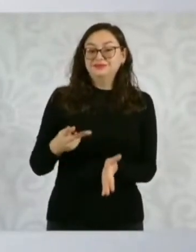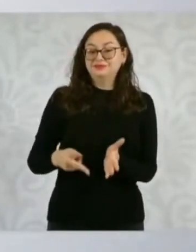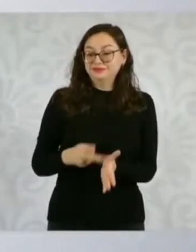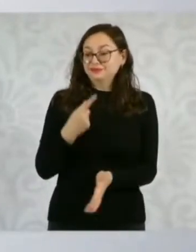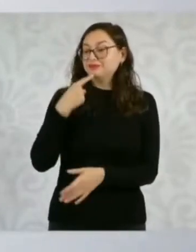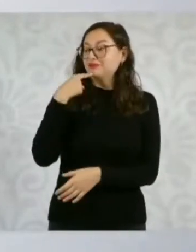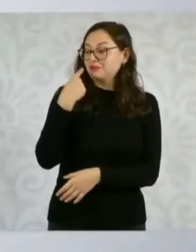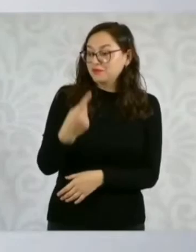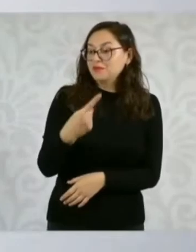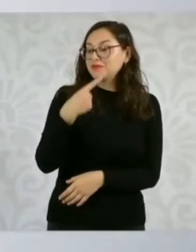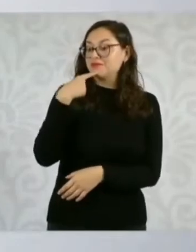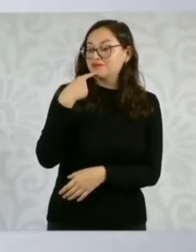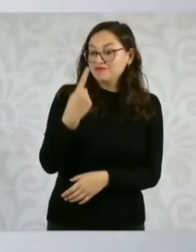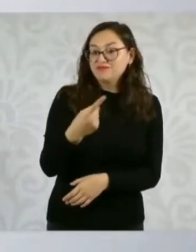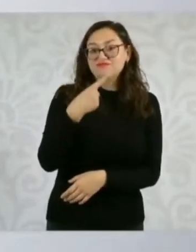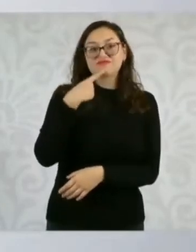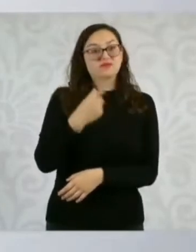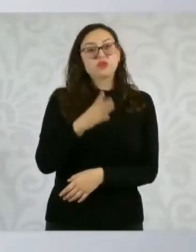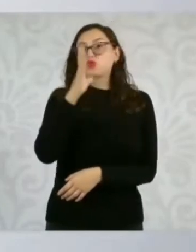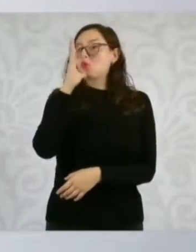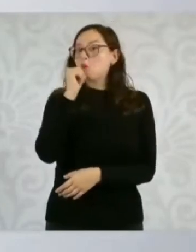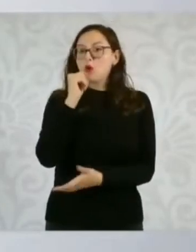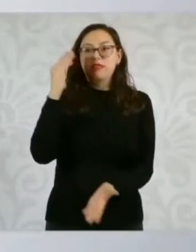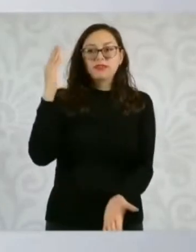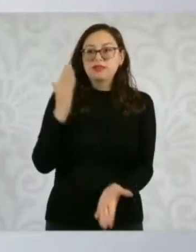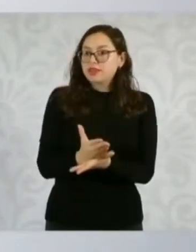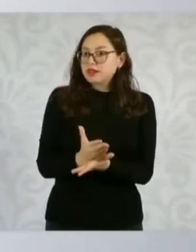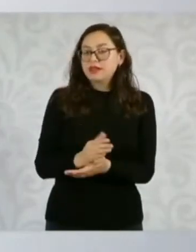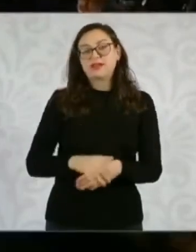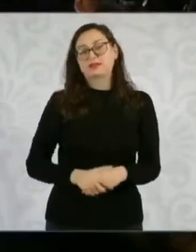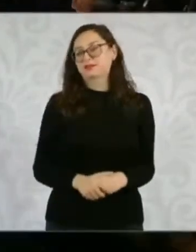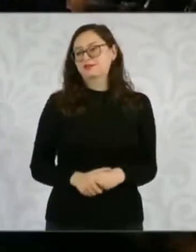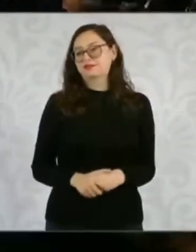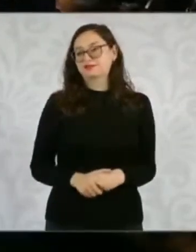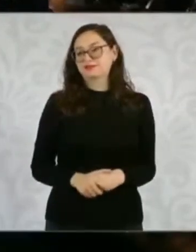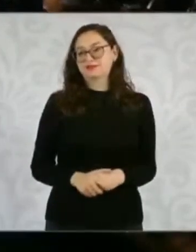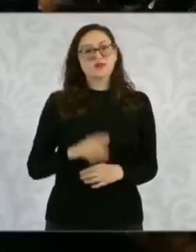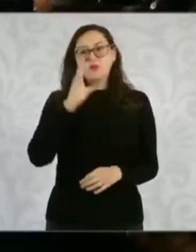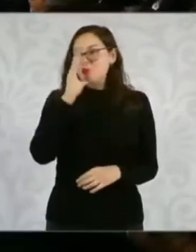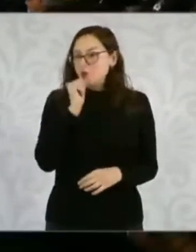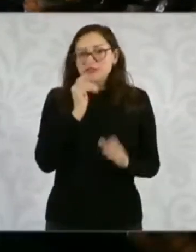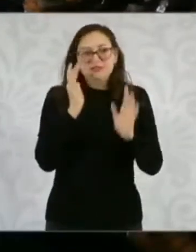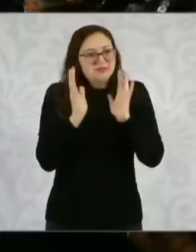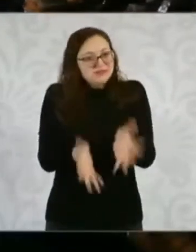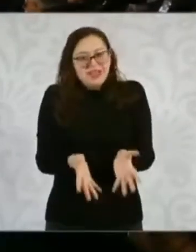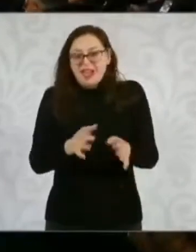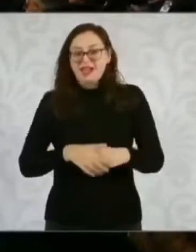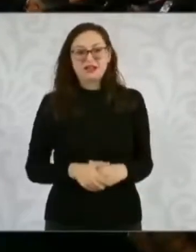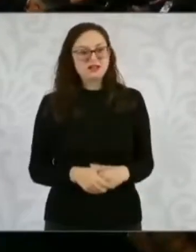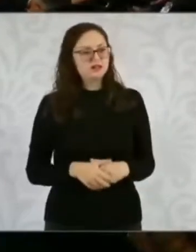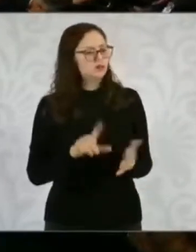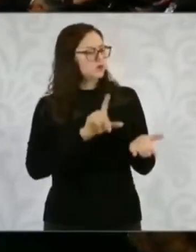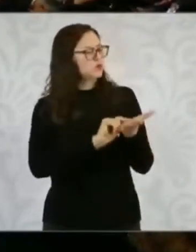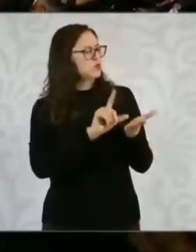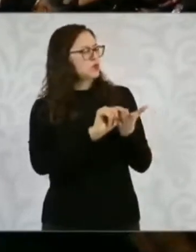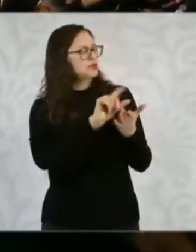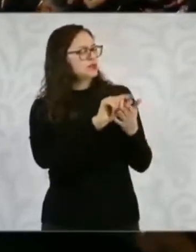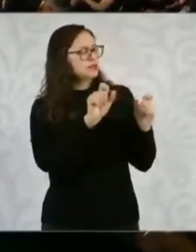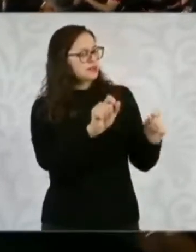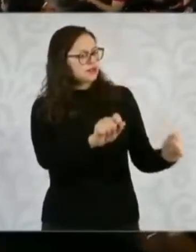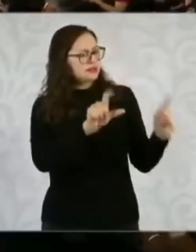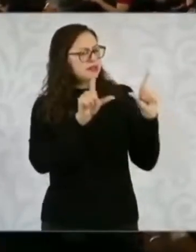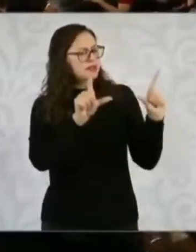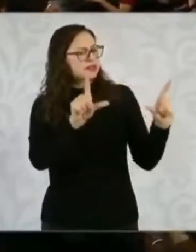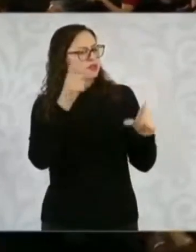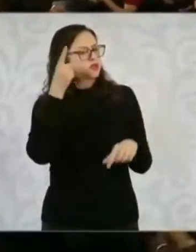semana. A ver si no ponen el tuit de Diego Valadez, el doctor Diego